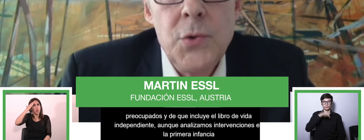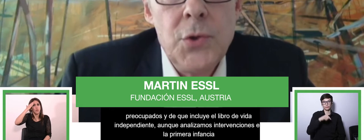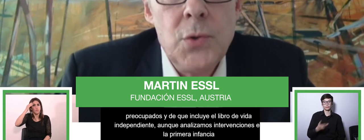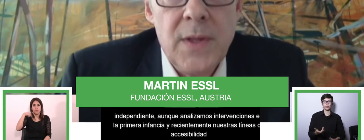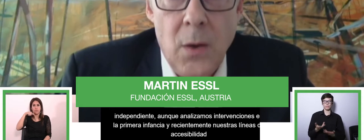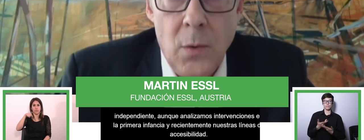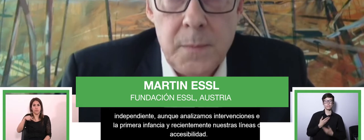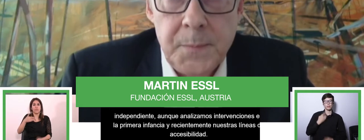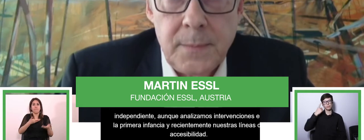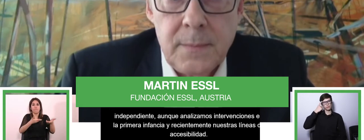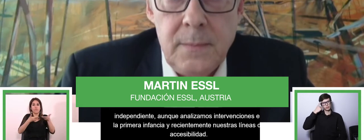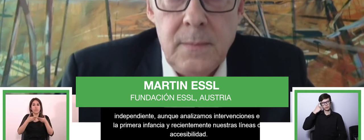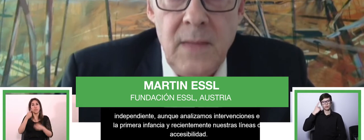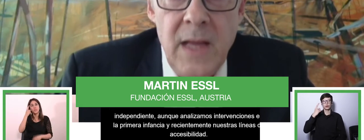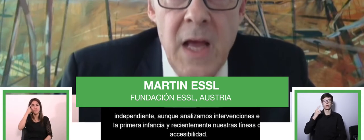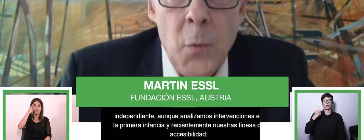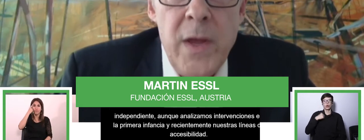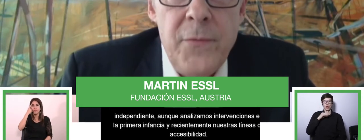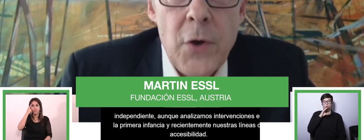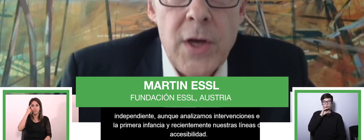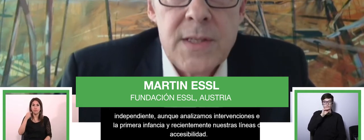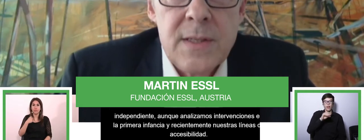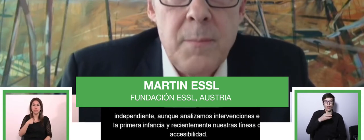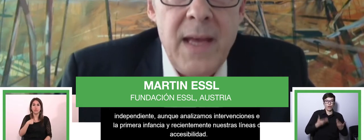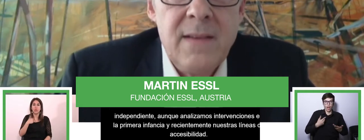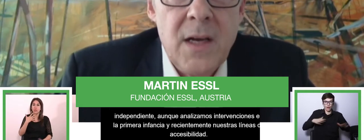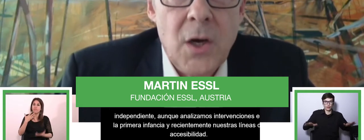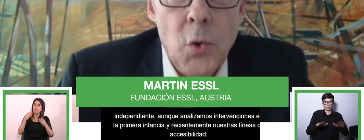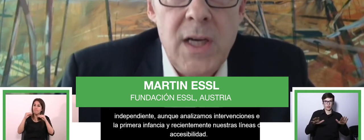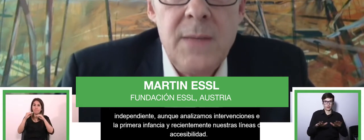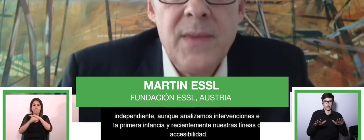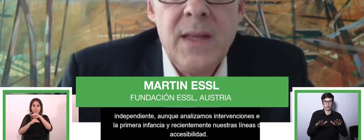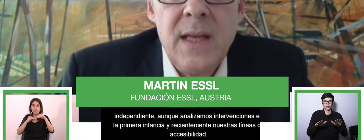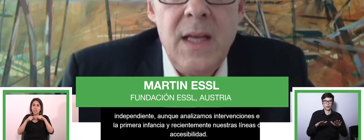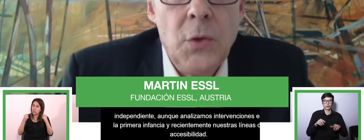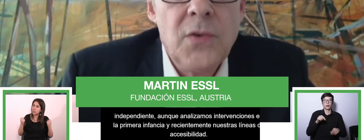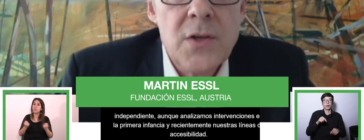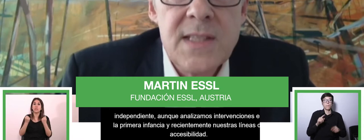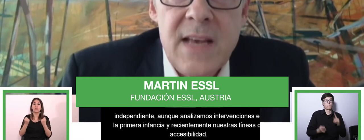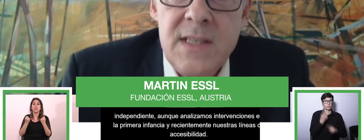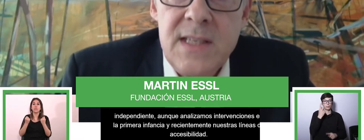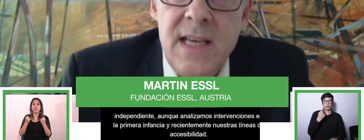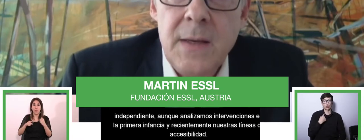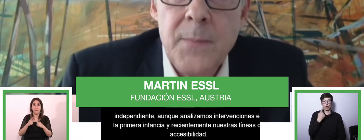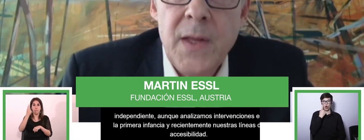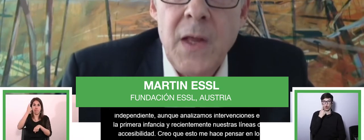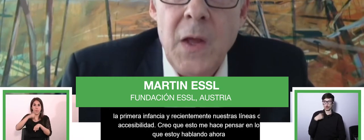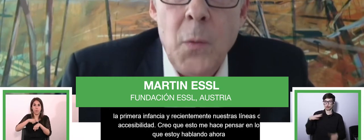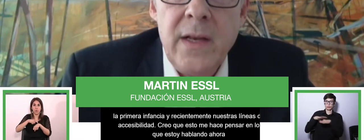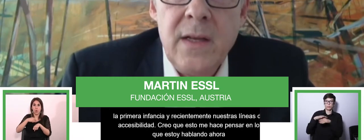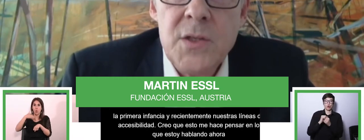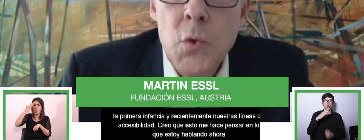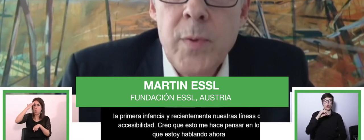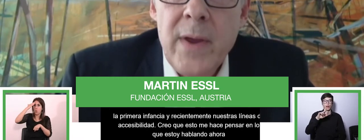hace pensar en lo que estoy hablándoles ahora. Primero, nos conocimos con Carola en el